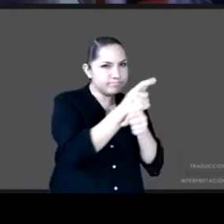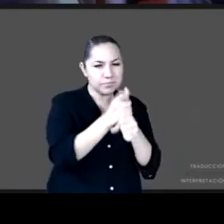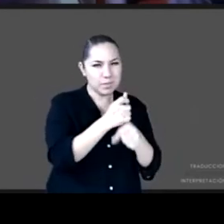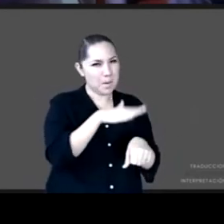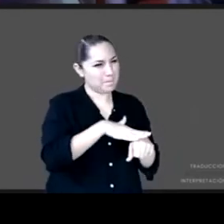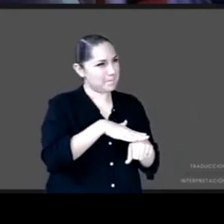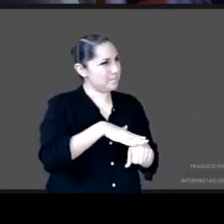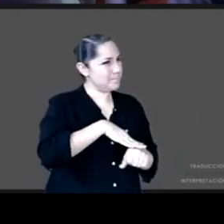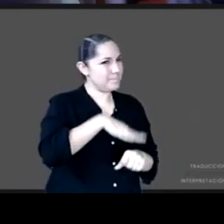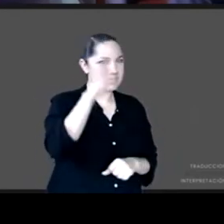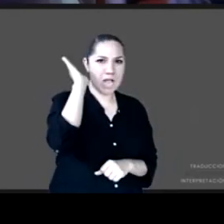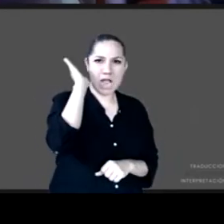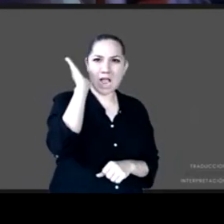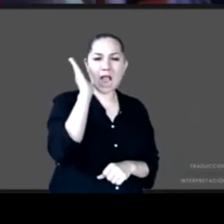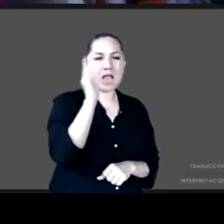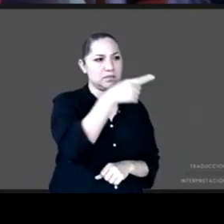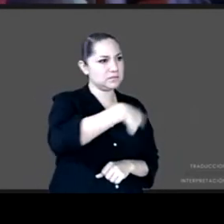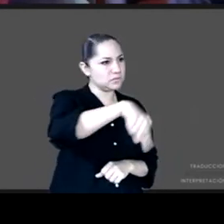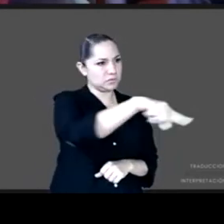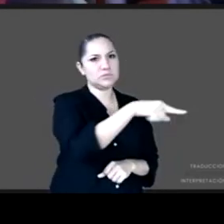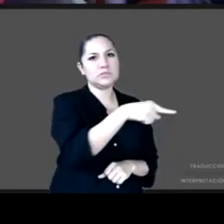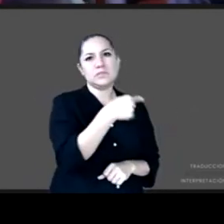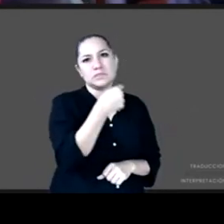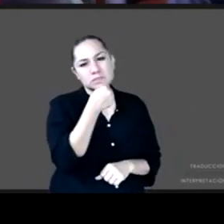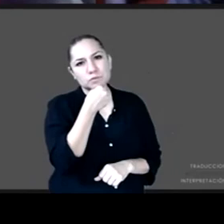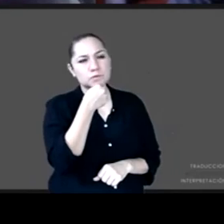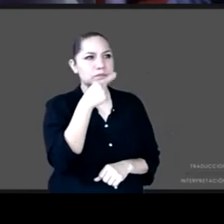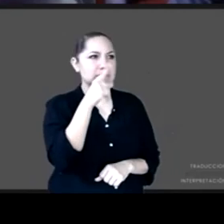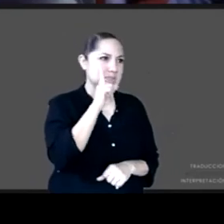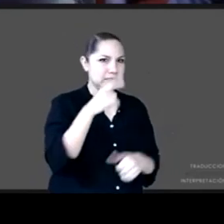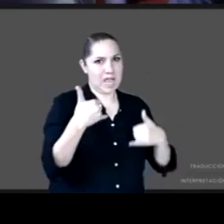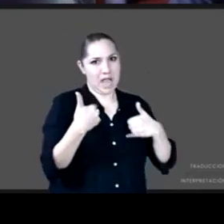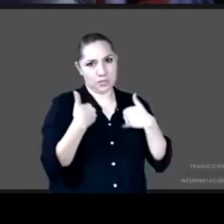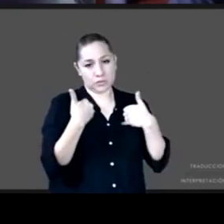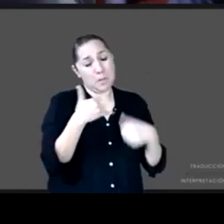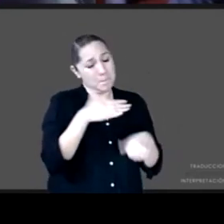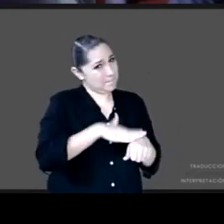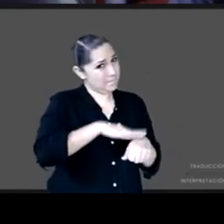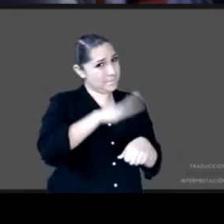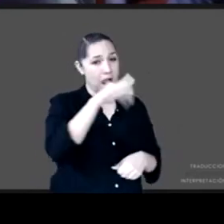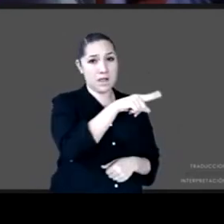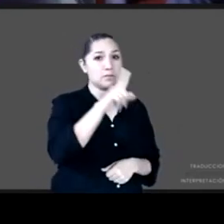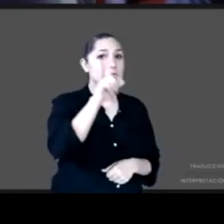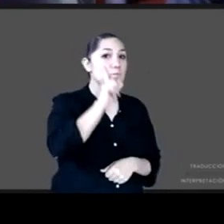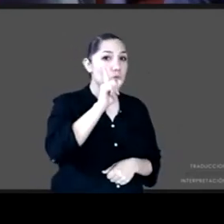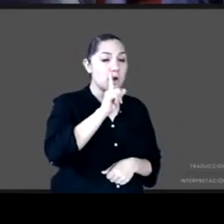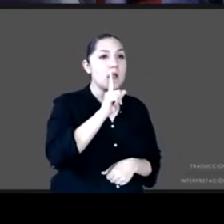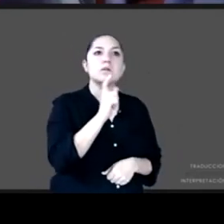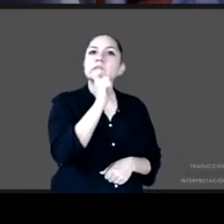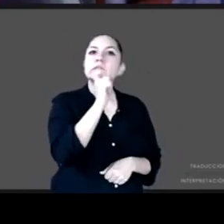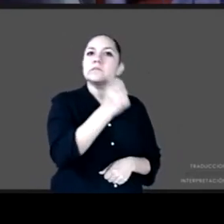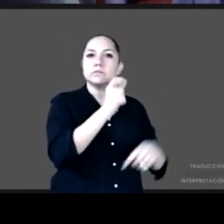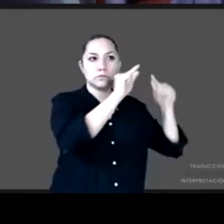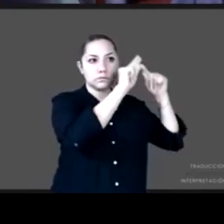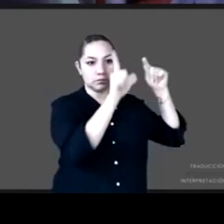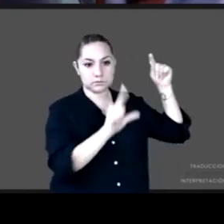niños, niñas y adolescentes, y especialmente más en mujeres, es sobre todo en los estados del sur del país.